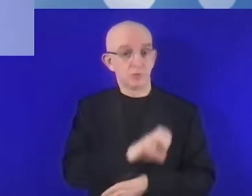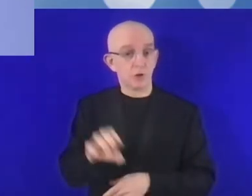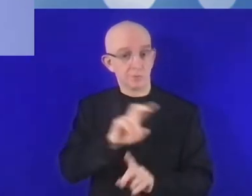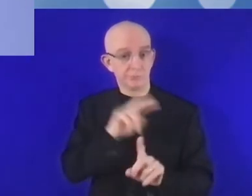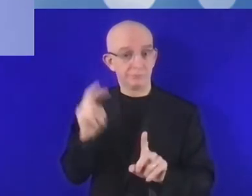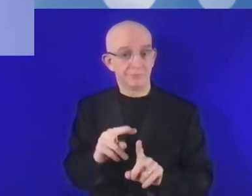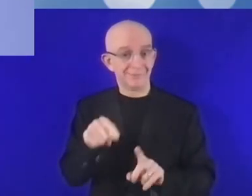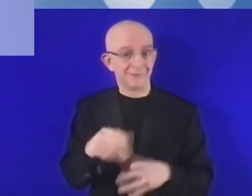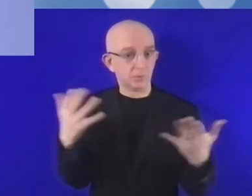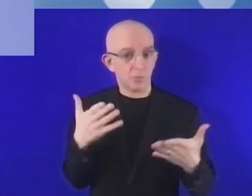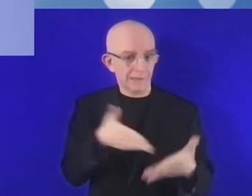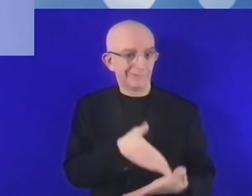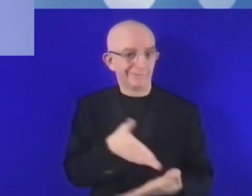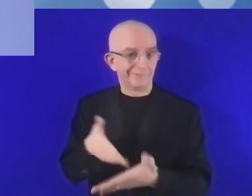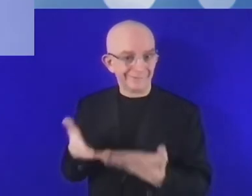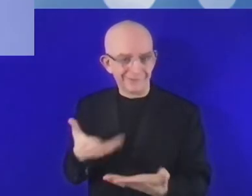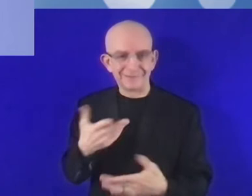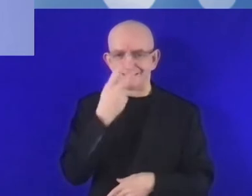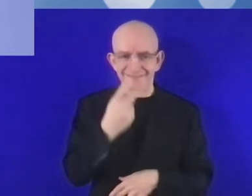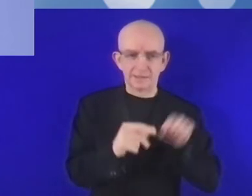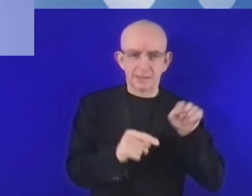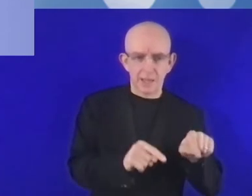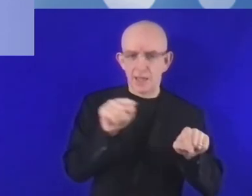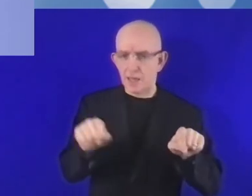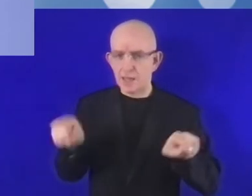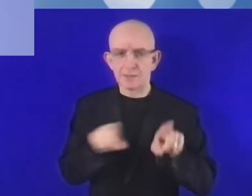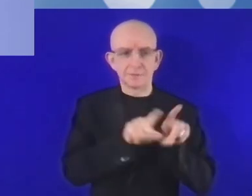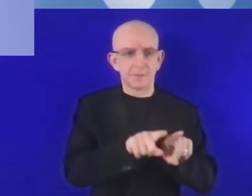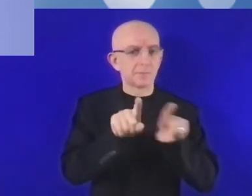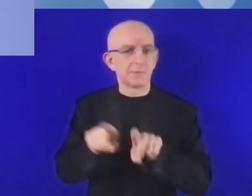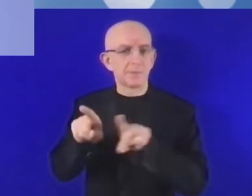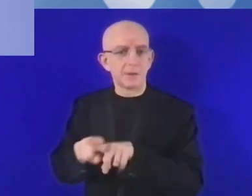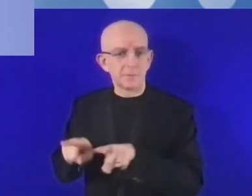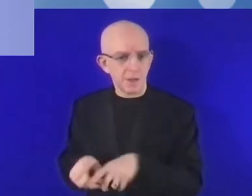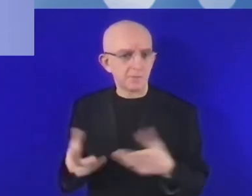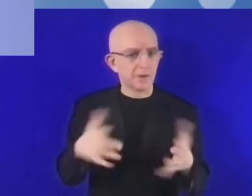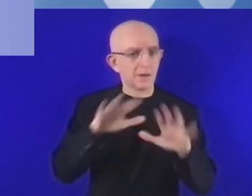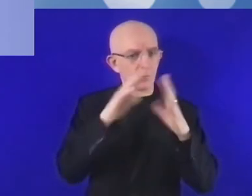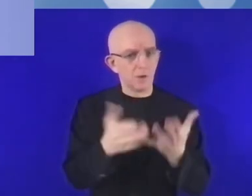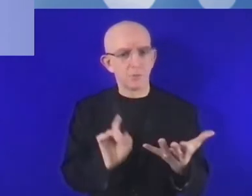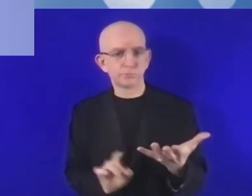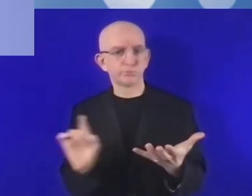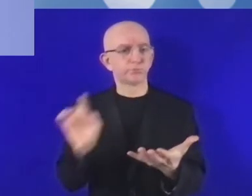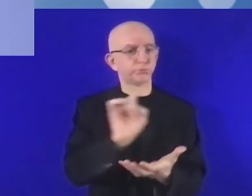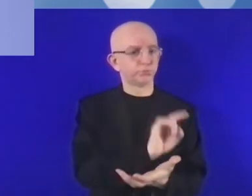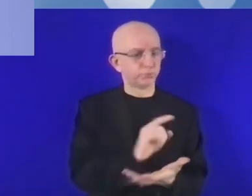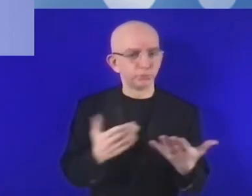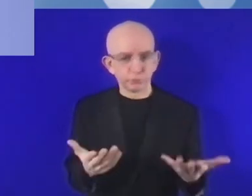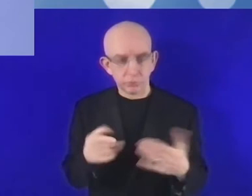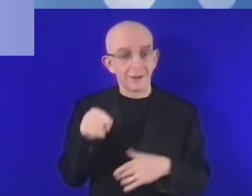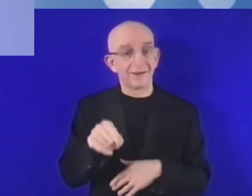compartir con vosotros la perspectiva europea, aunque muchos de nuestros socios